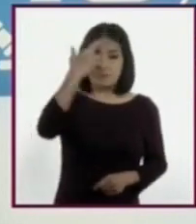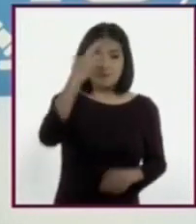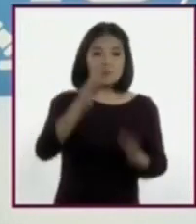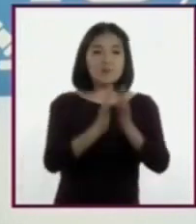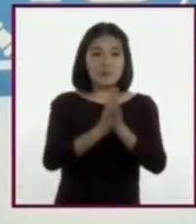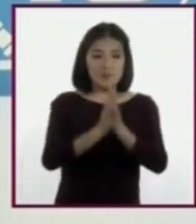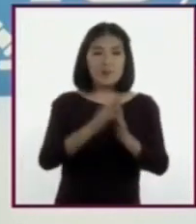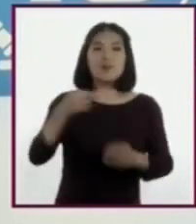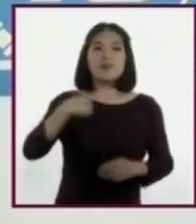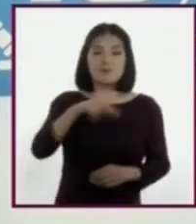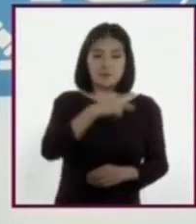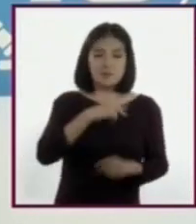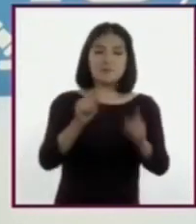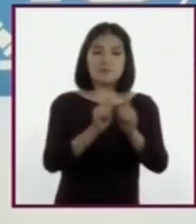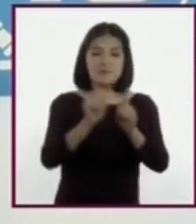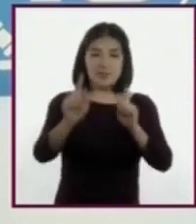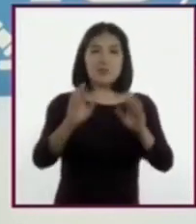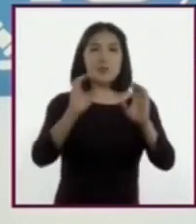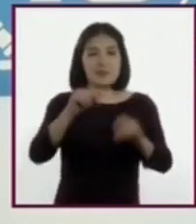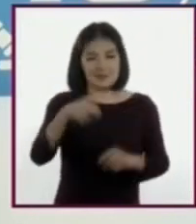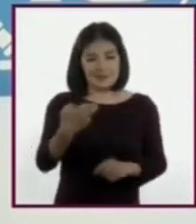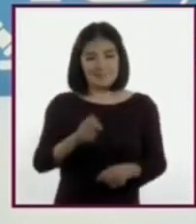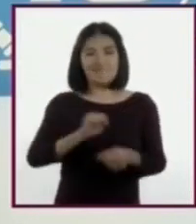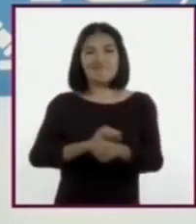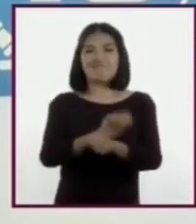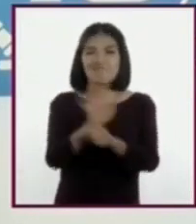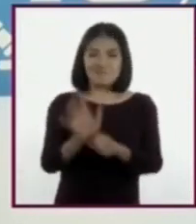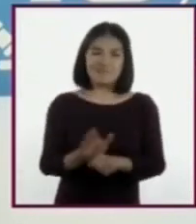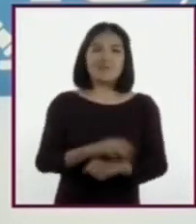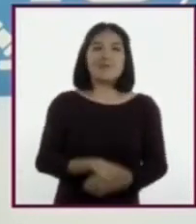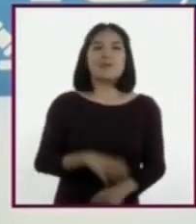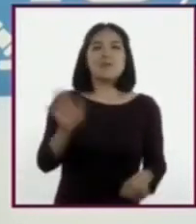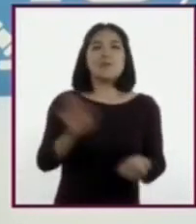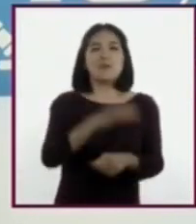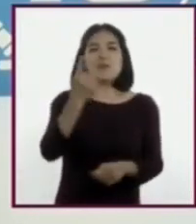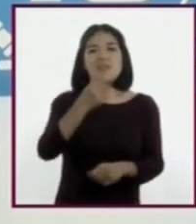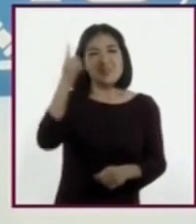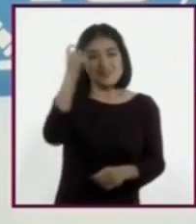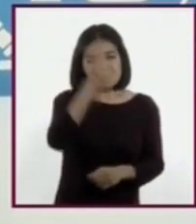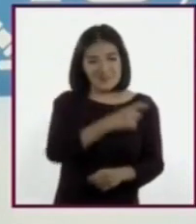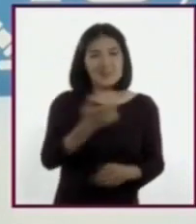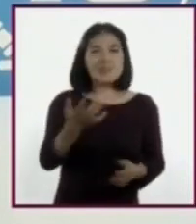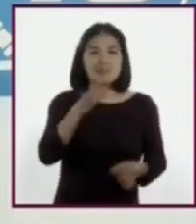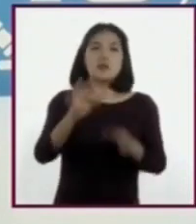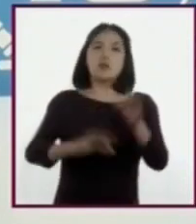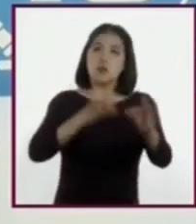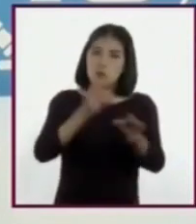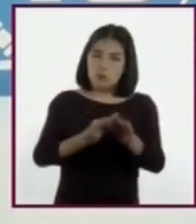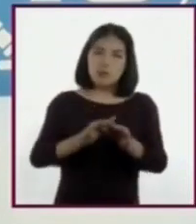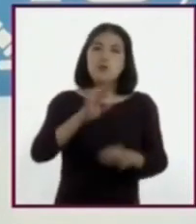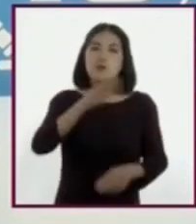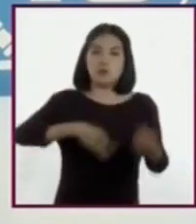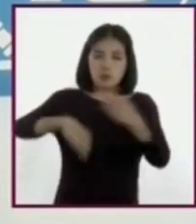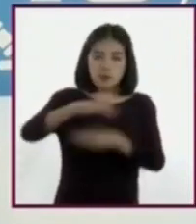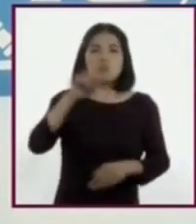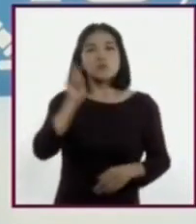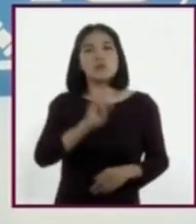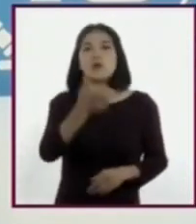de nosotros y de los demás durante la pandemia, ya que es un compromiso y responsabilidad de todas y todos.